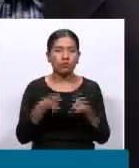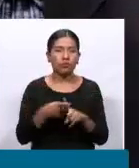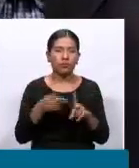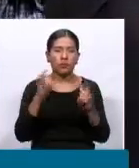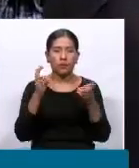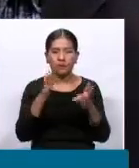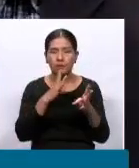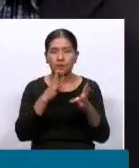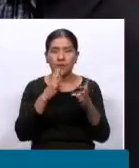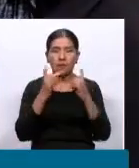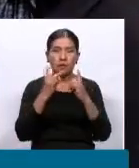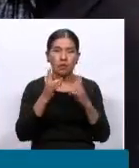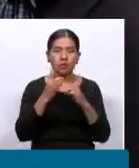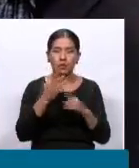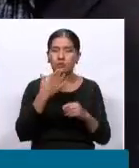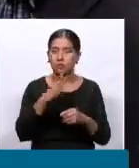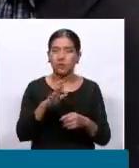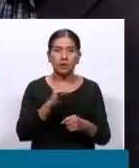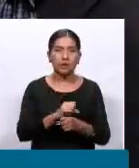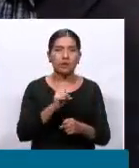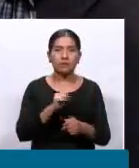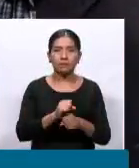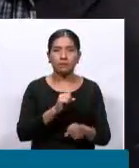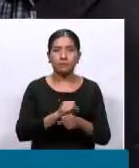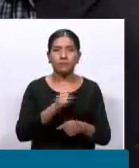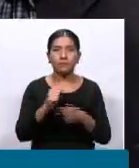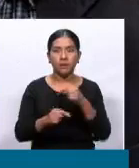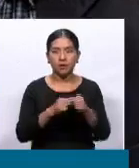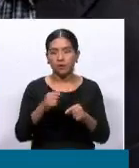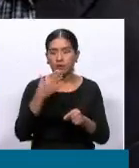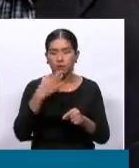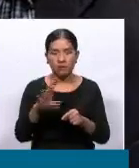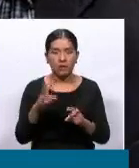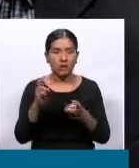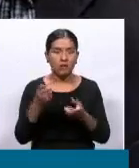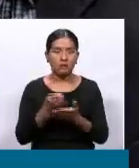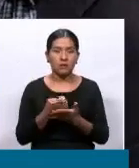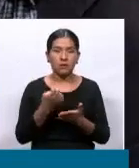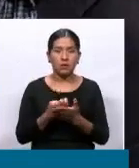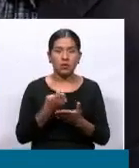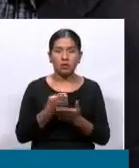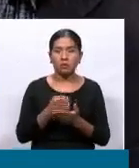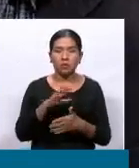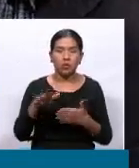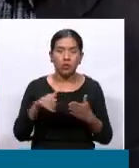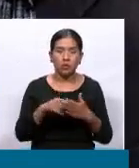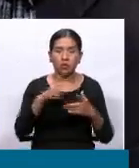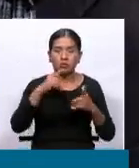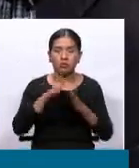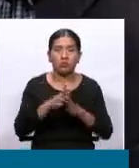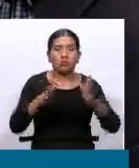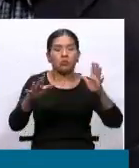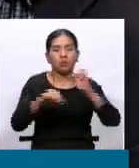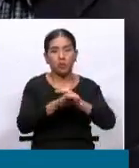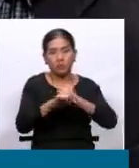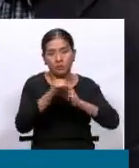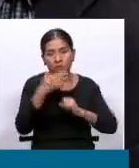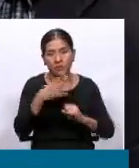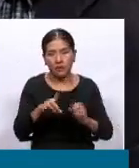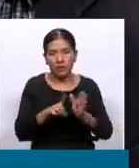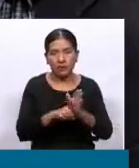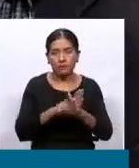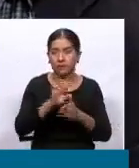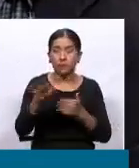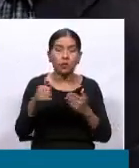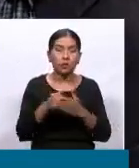discurso. Porque hay una mala gestión a nivel económico, a nivel de gestión pública, y se achaca esto